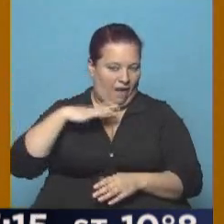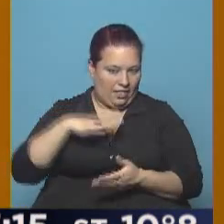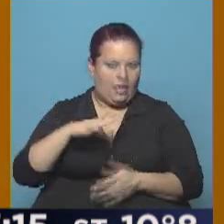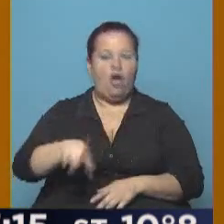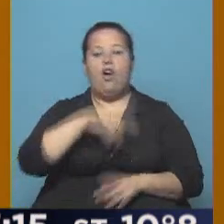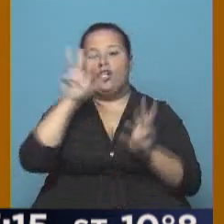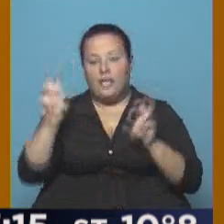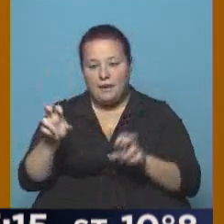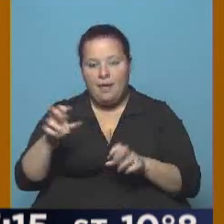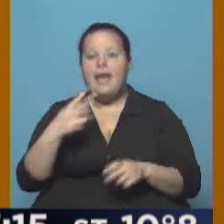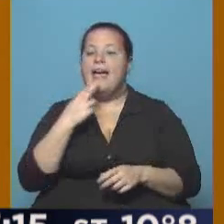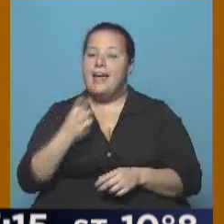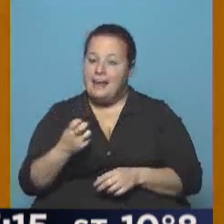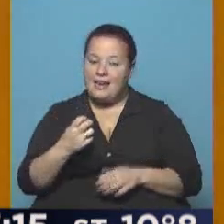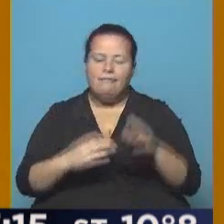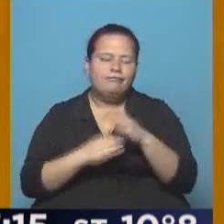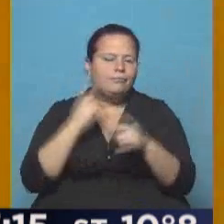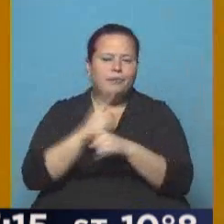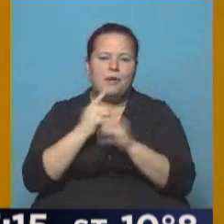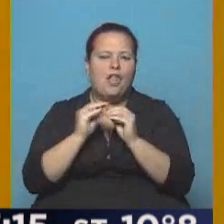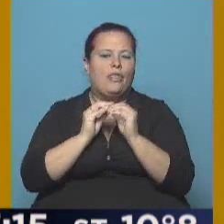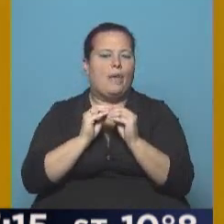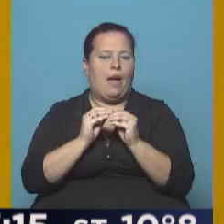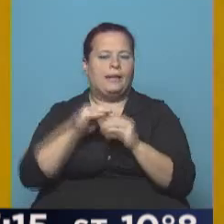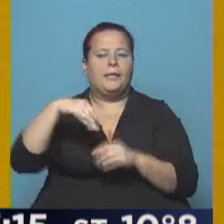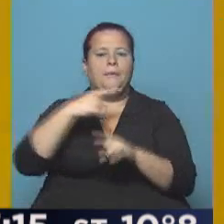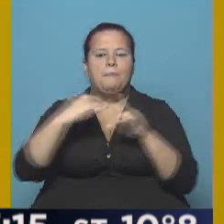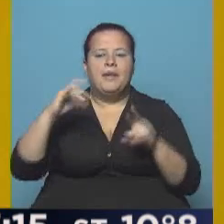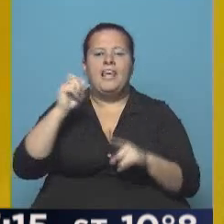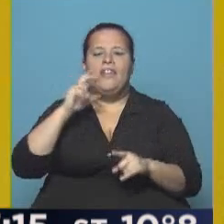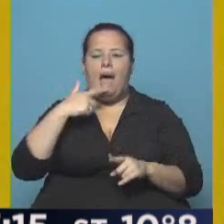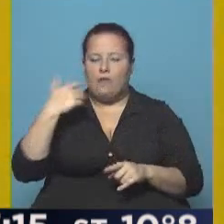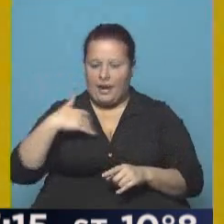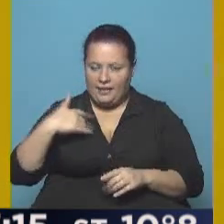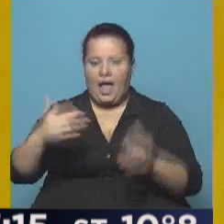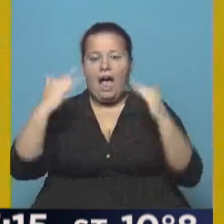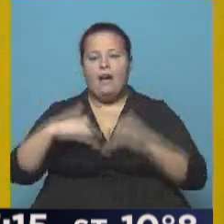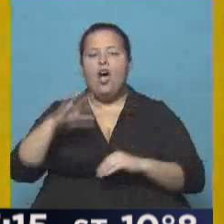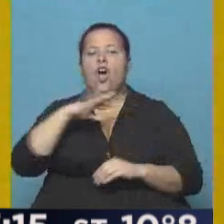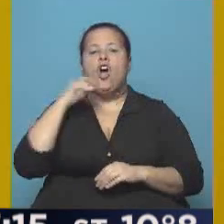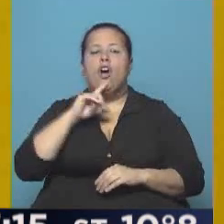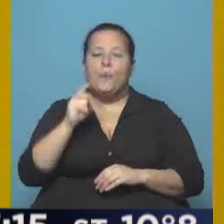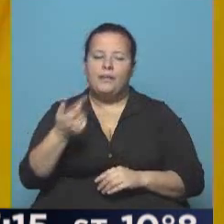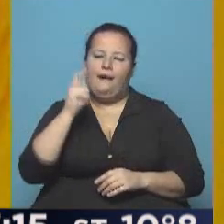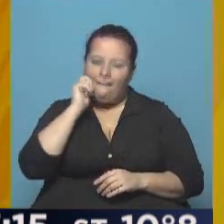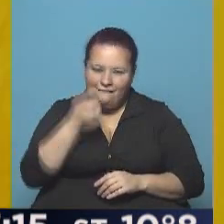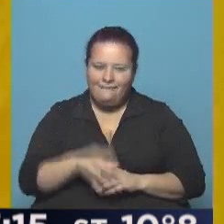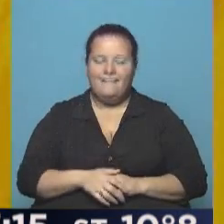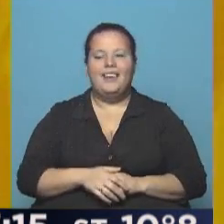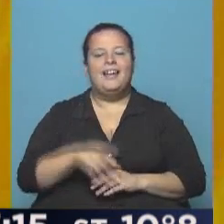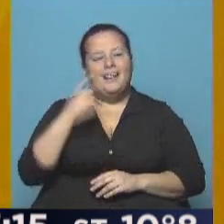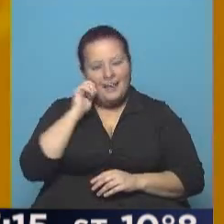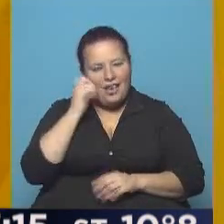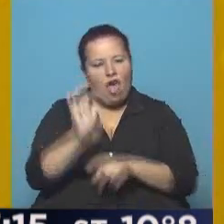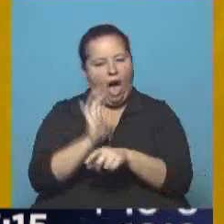Otro tema, la energía eje central del debate de la mini Davos Argentina. Abajo, Doña Jovita, mirá qué bueno, allí qué